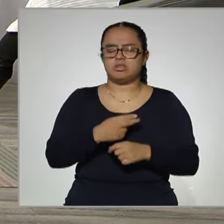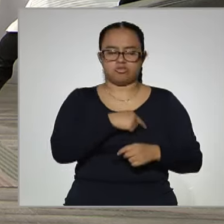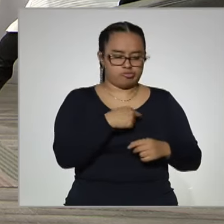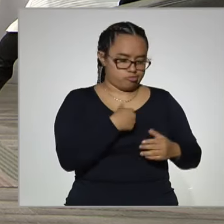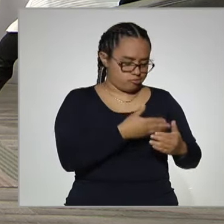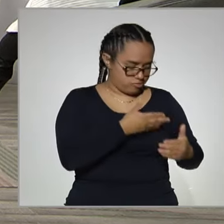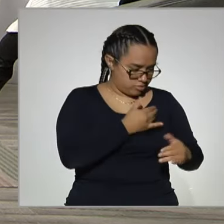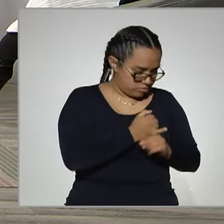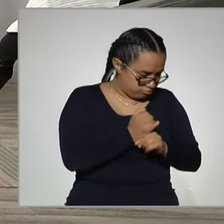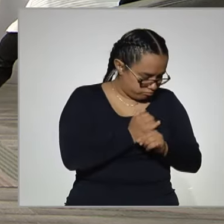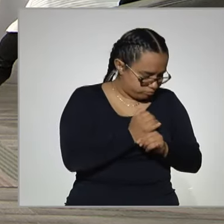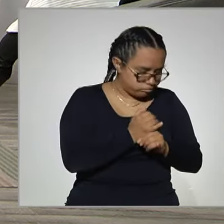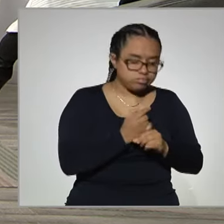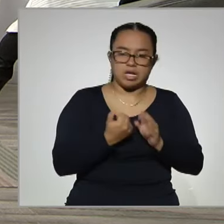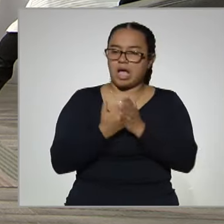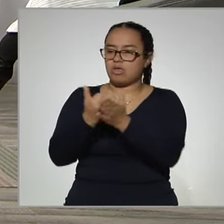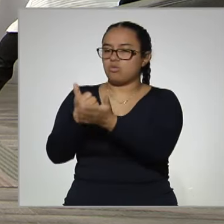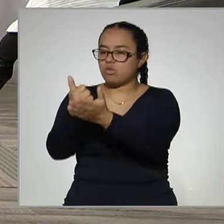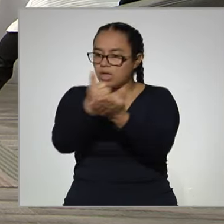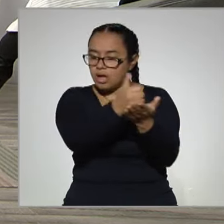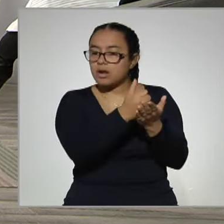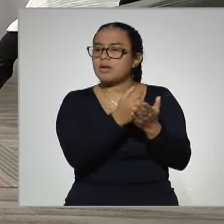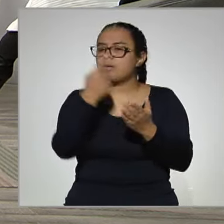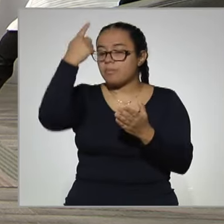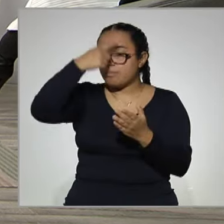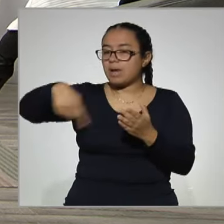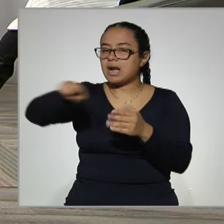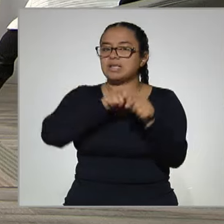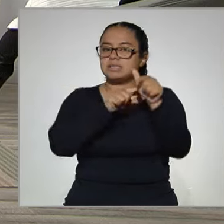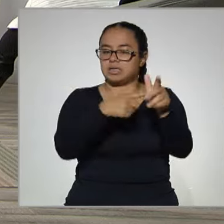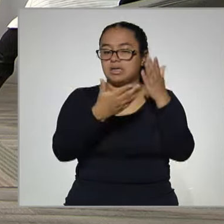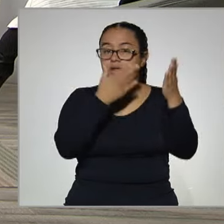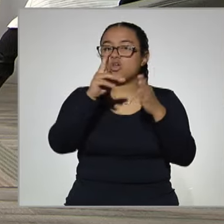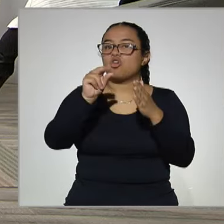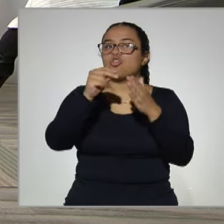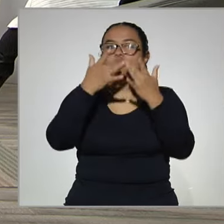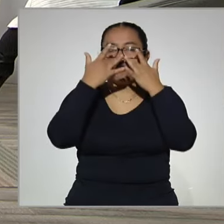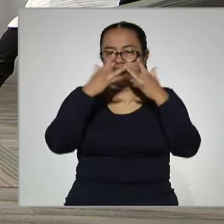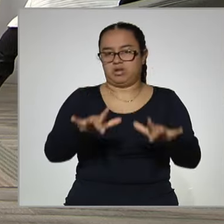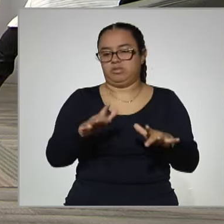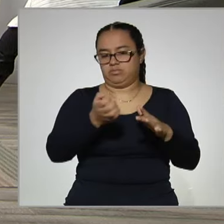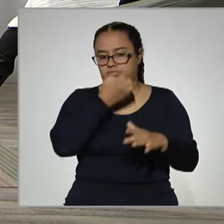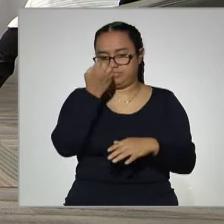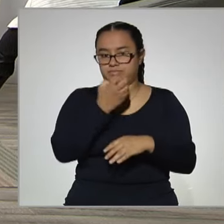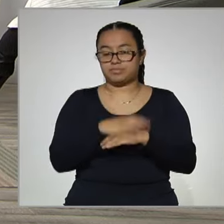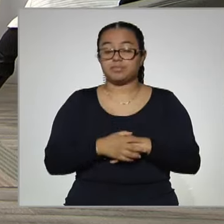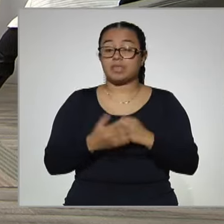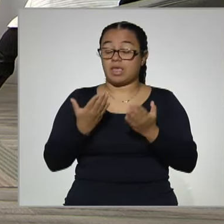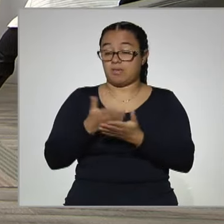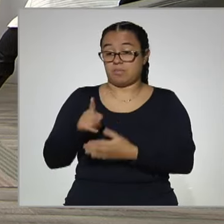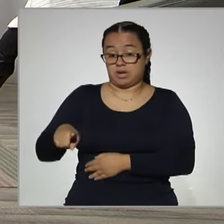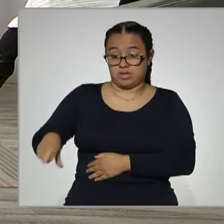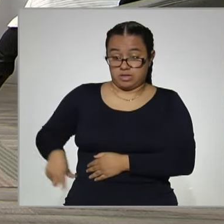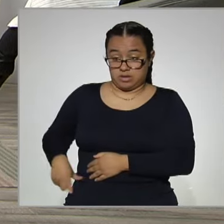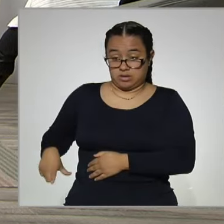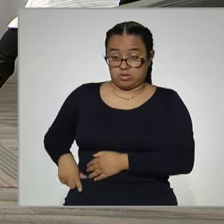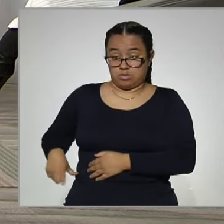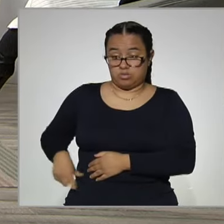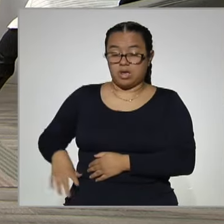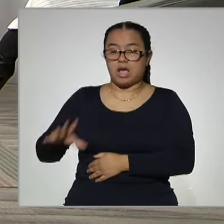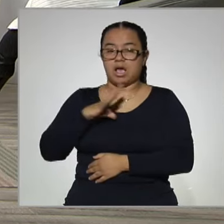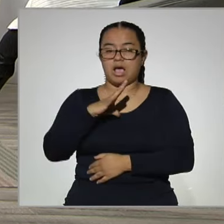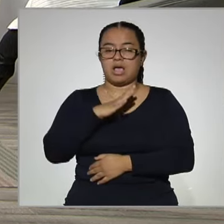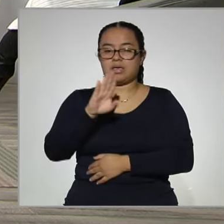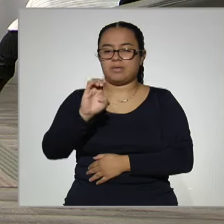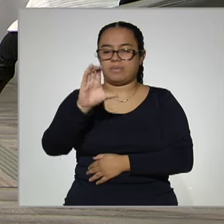que les permiten continuar y que no abandonen la escuela. Además, el Estado tiene la beca